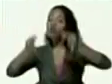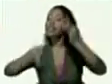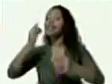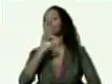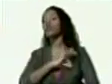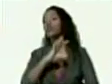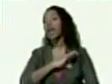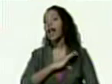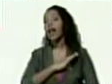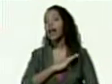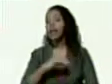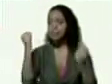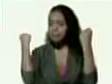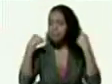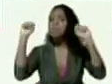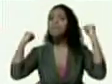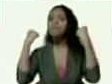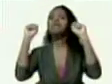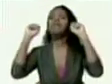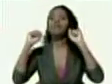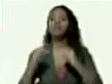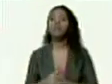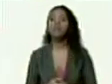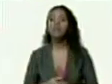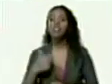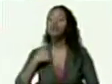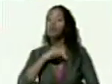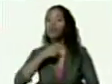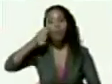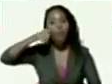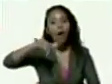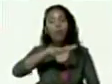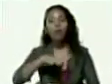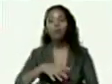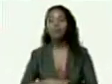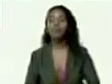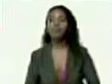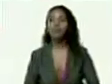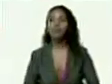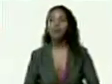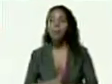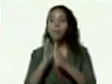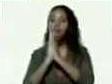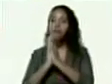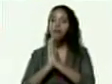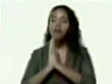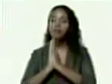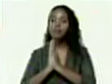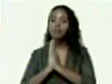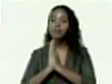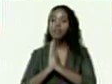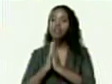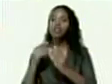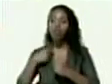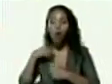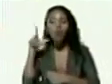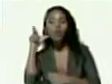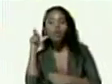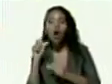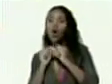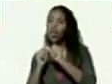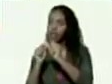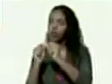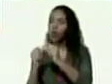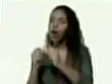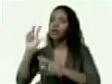social practicada por nuestro pueblo Beatriz por favor te estoy escuchando continúa